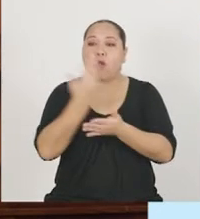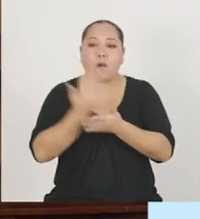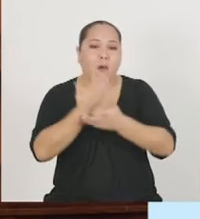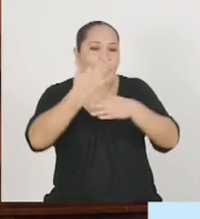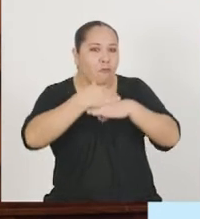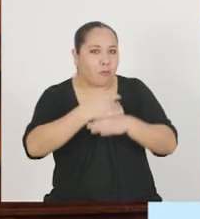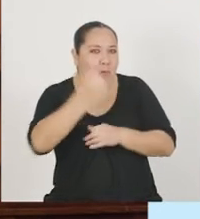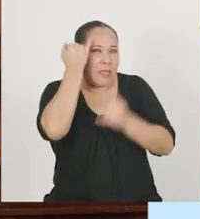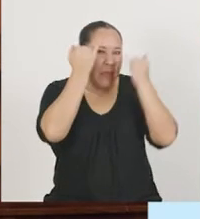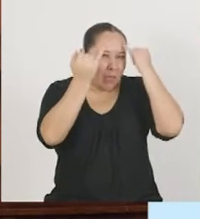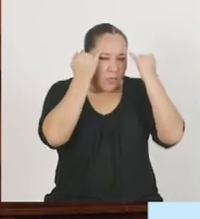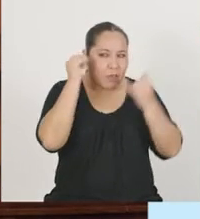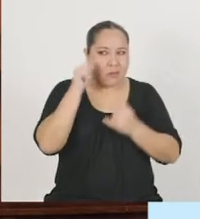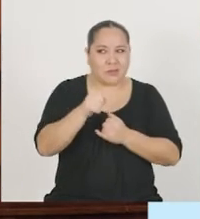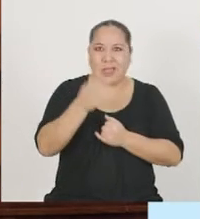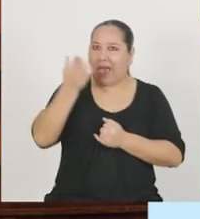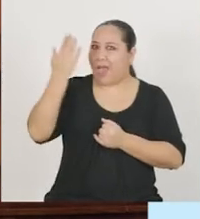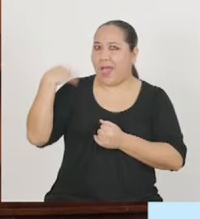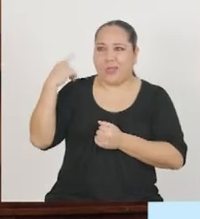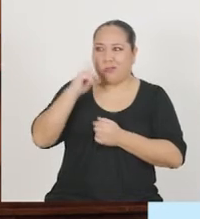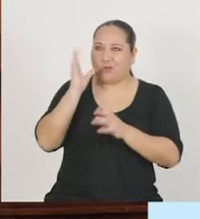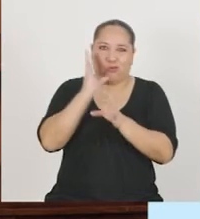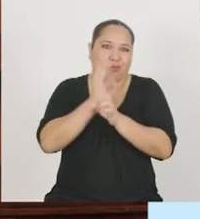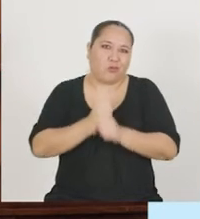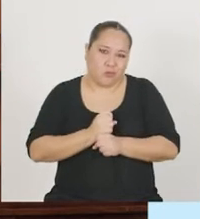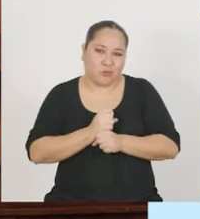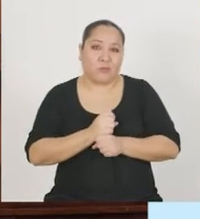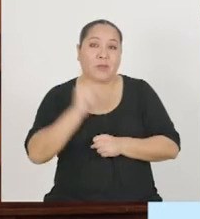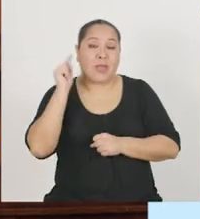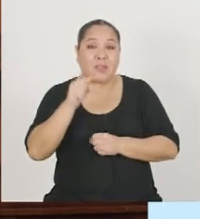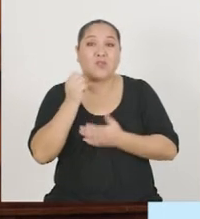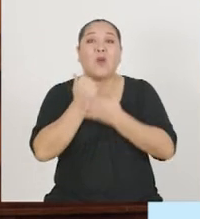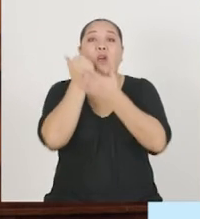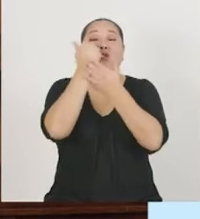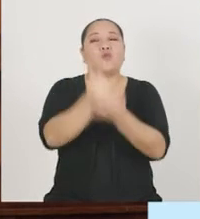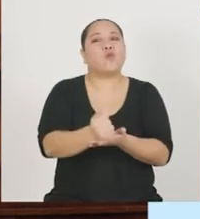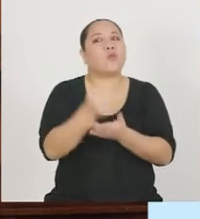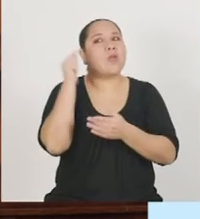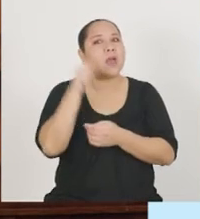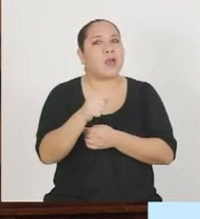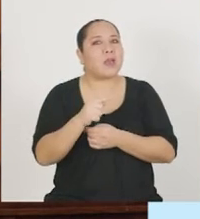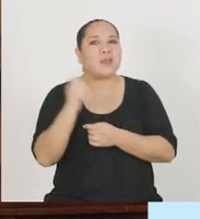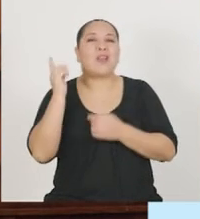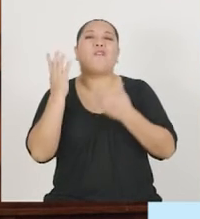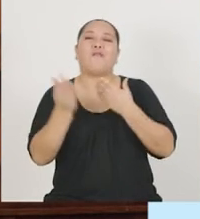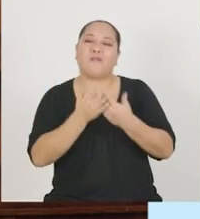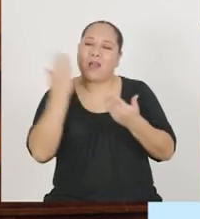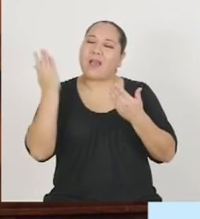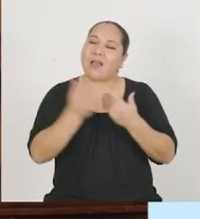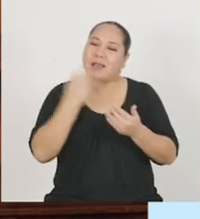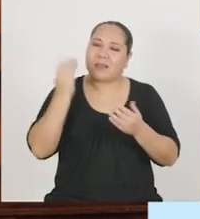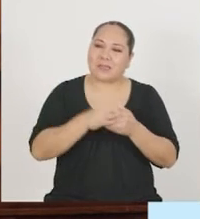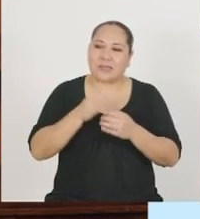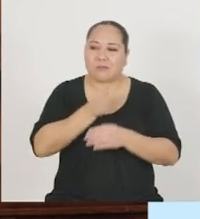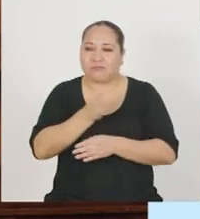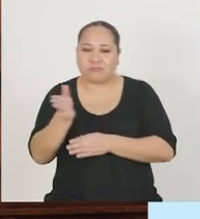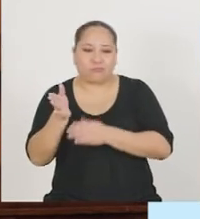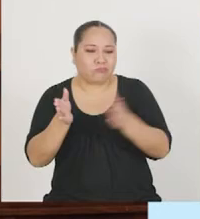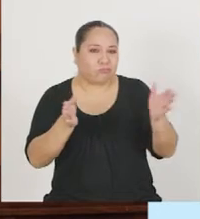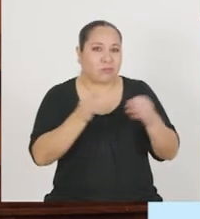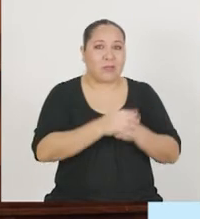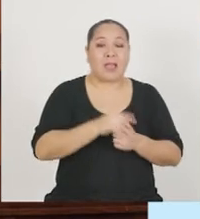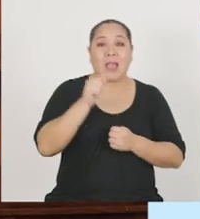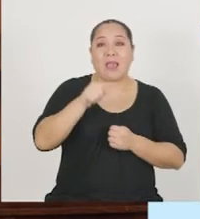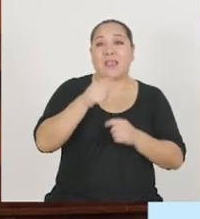de generación de ideas a las que no estamos acostumbrados, lo que ayuda a que nos sea más fácil tomar caminos